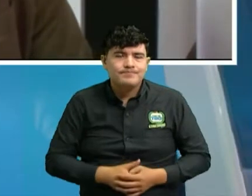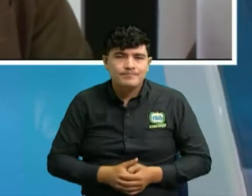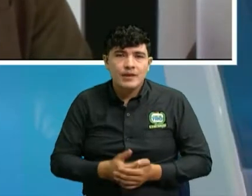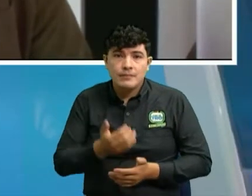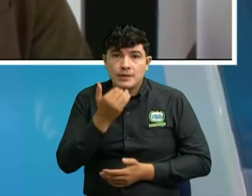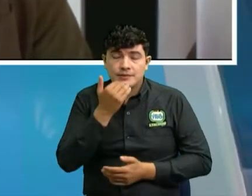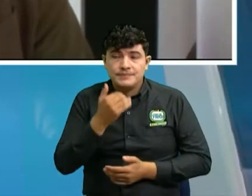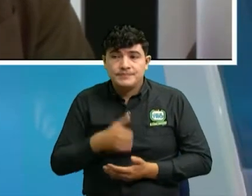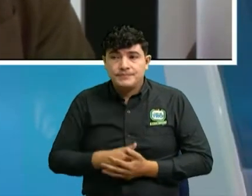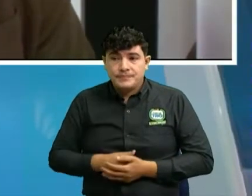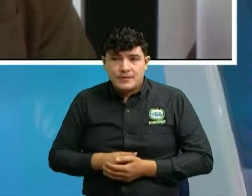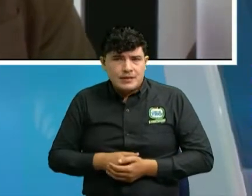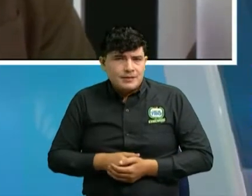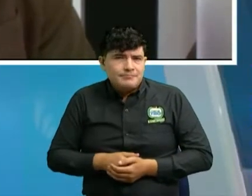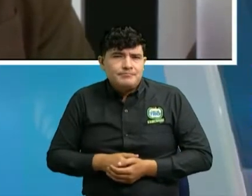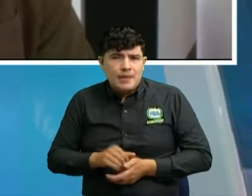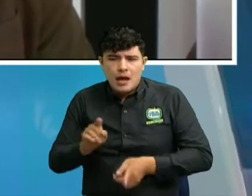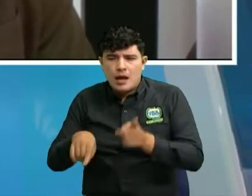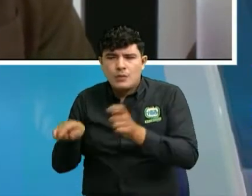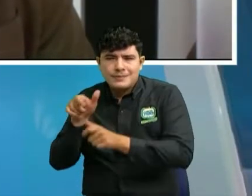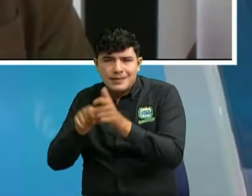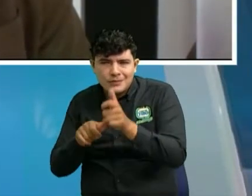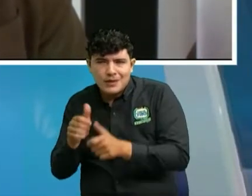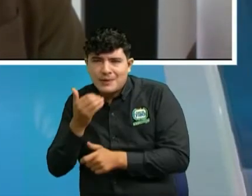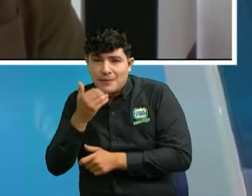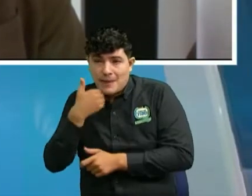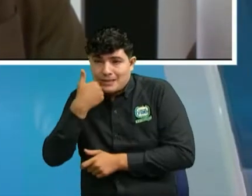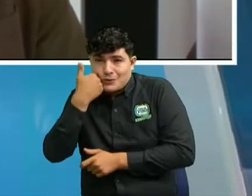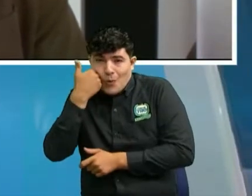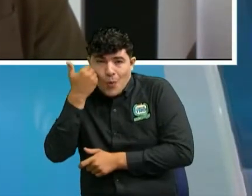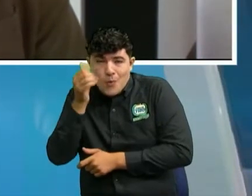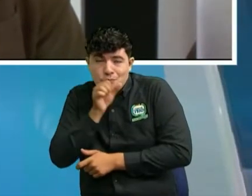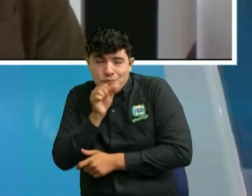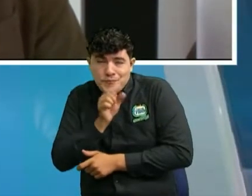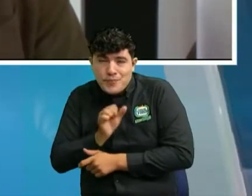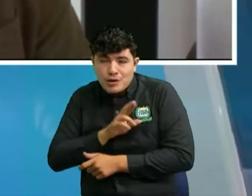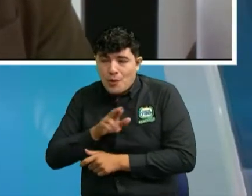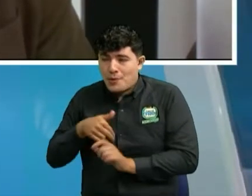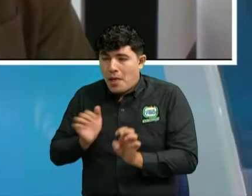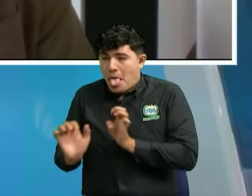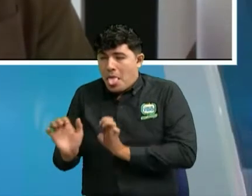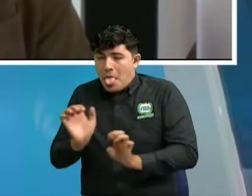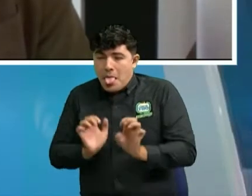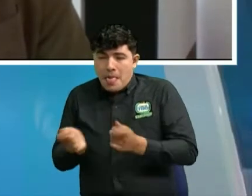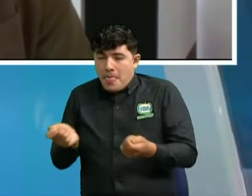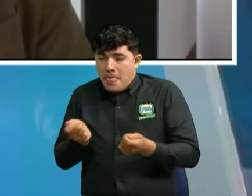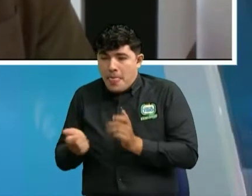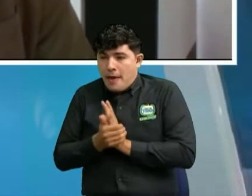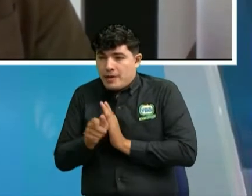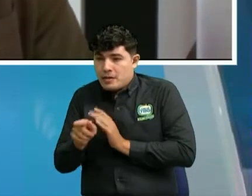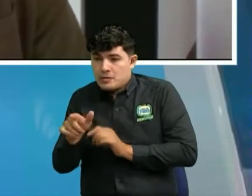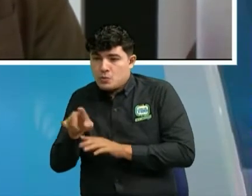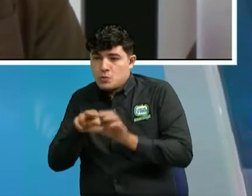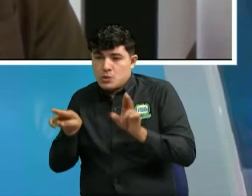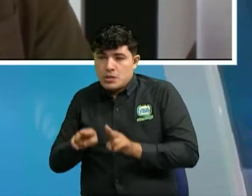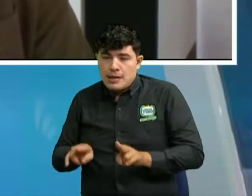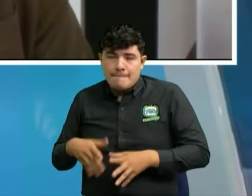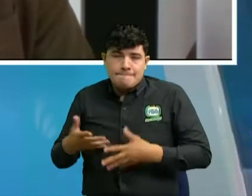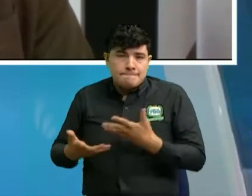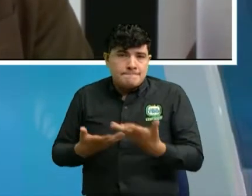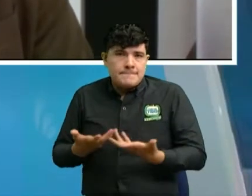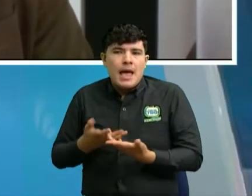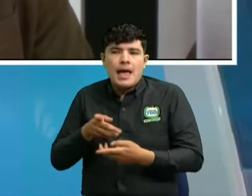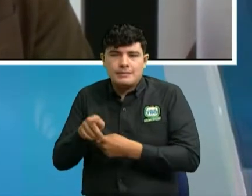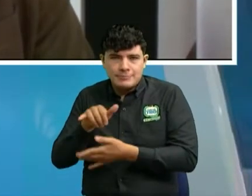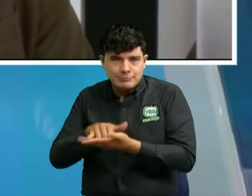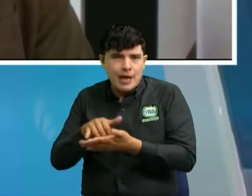de cierta edad que no no nos defendemos o no se defienden digamos no tienen digamos